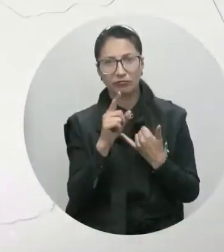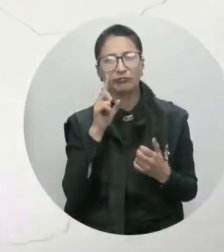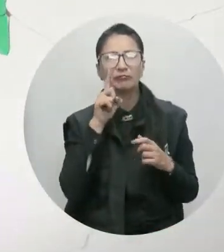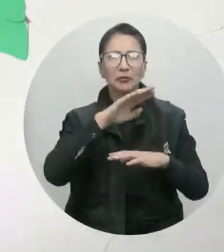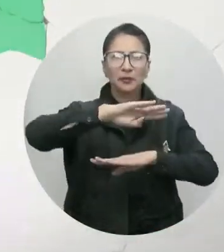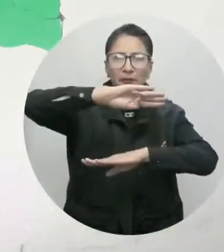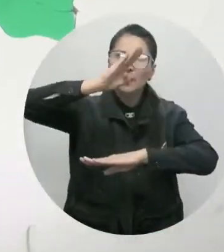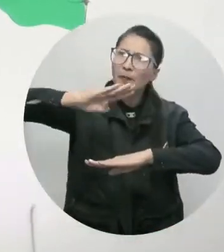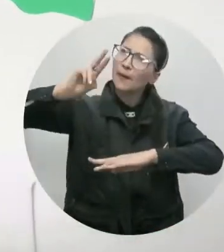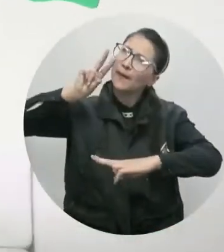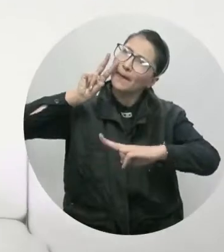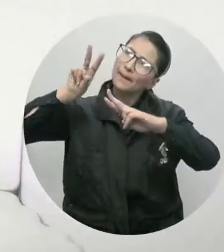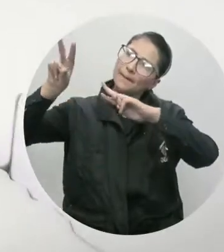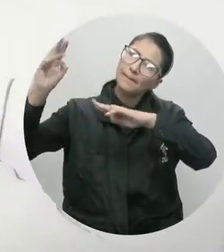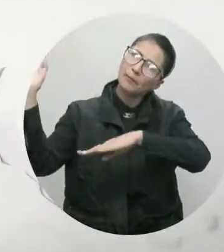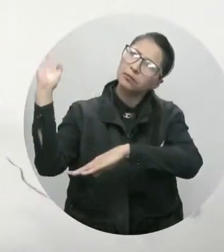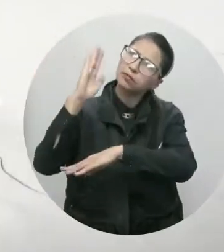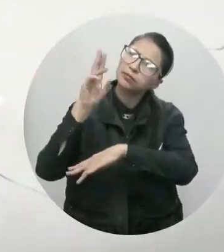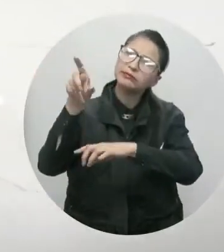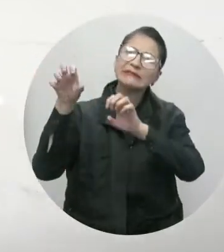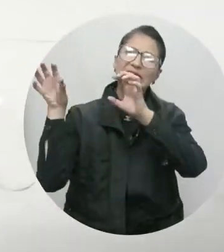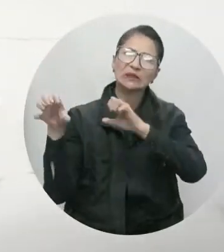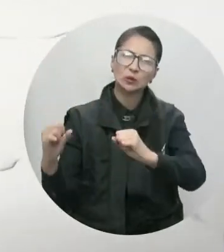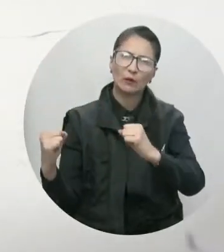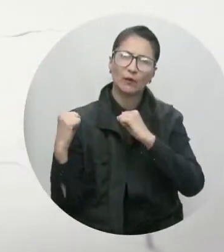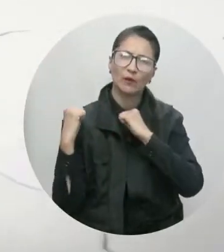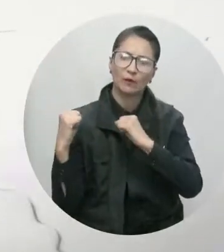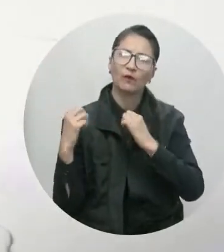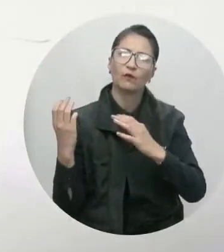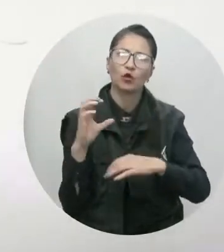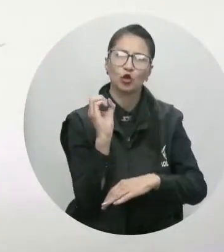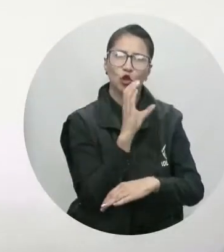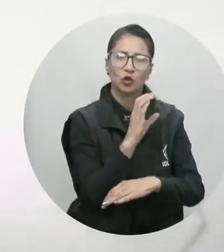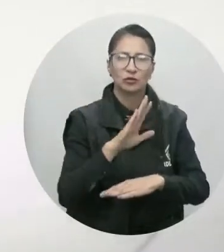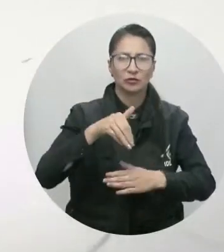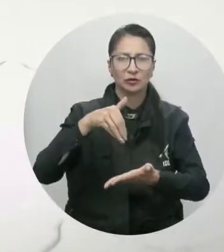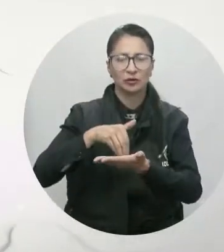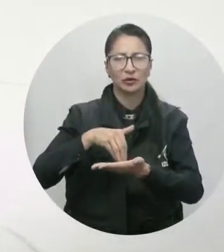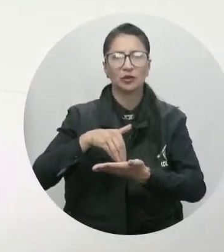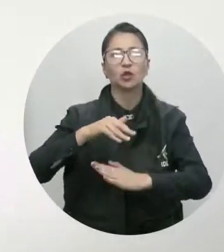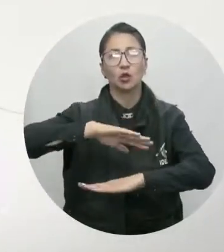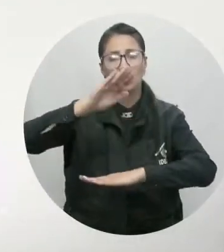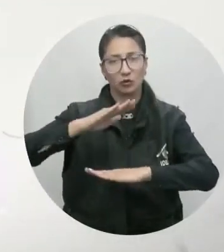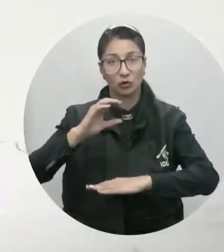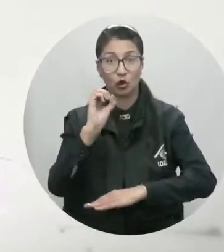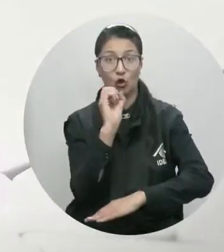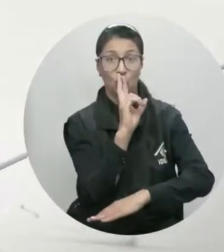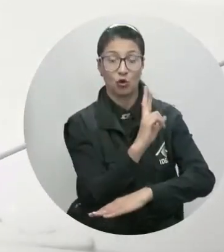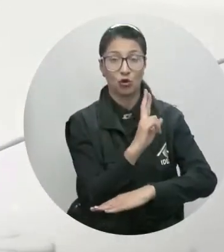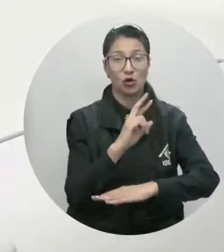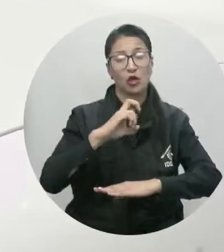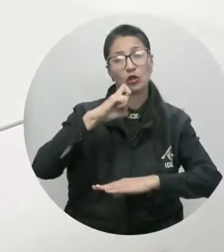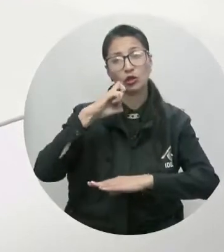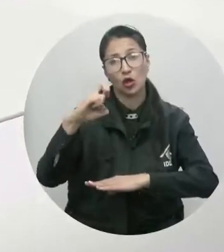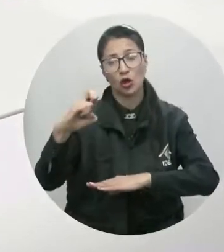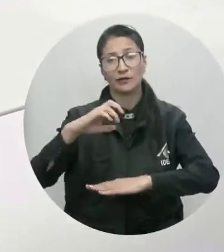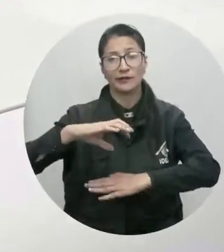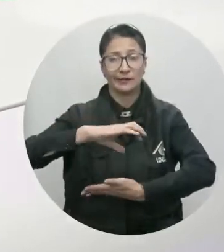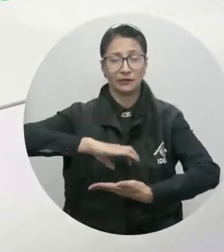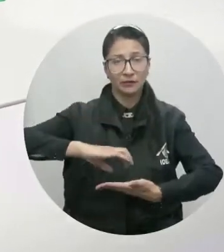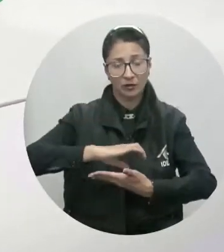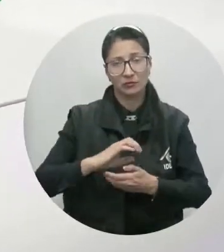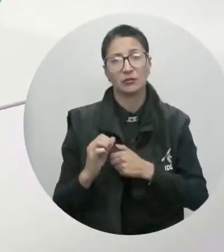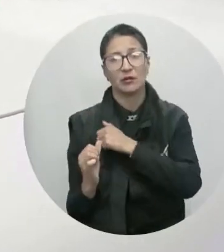presenta una jornada con aguaceros en sectores del occidente y centro de Antioquia, oriente y norte de Santander, occidente de Boyacá y